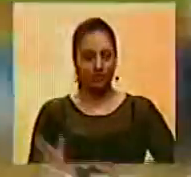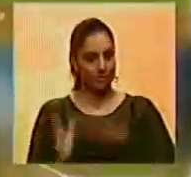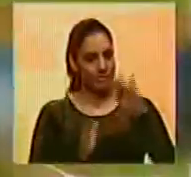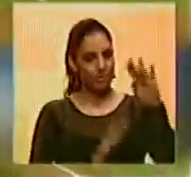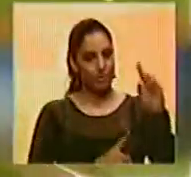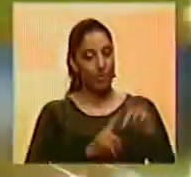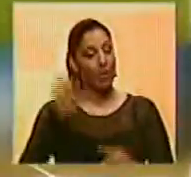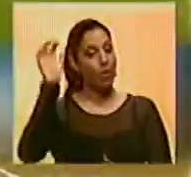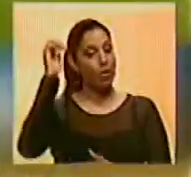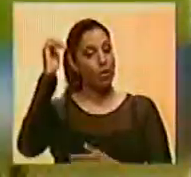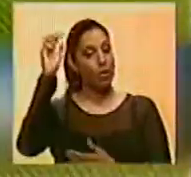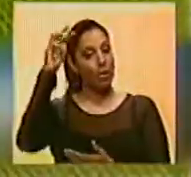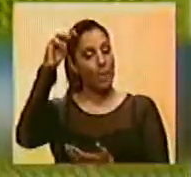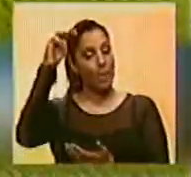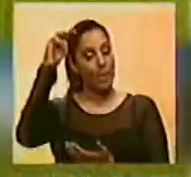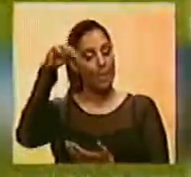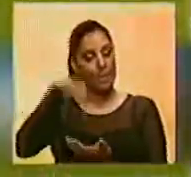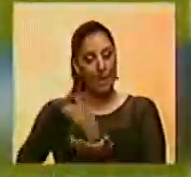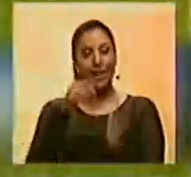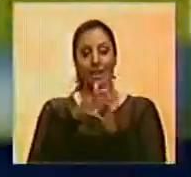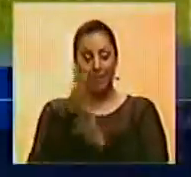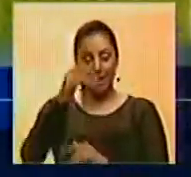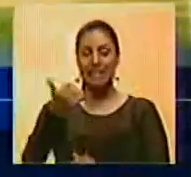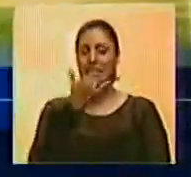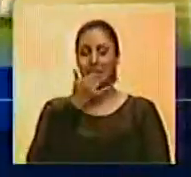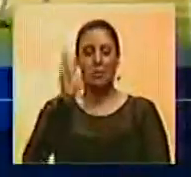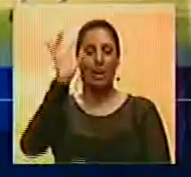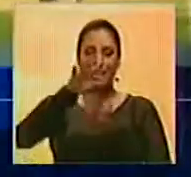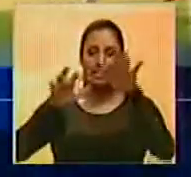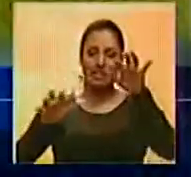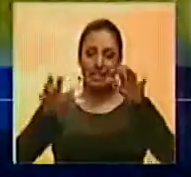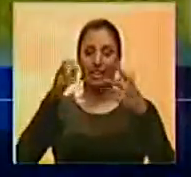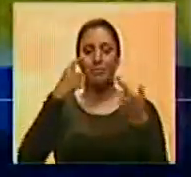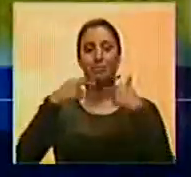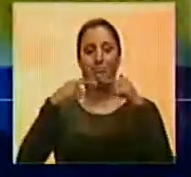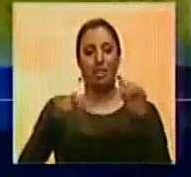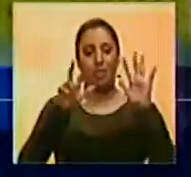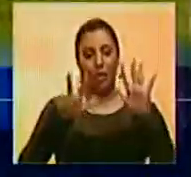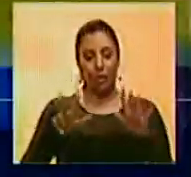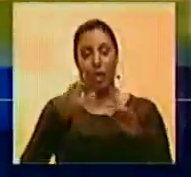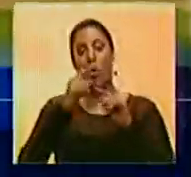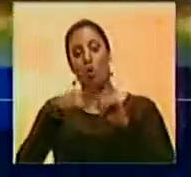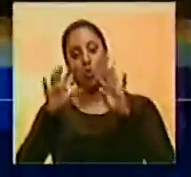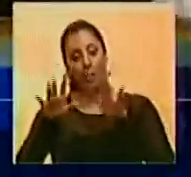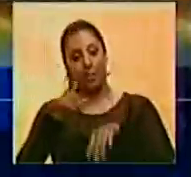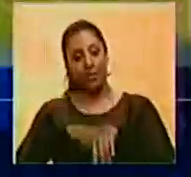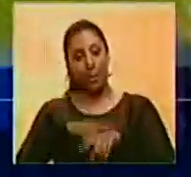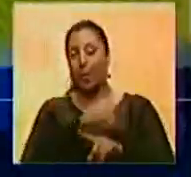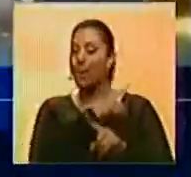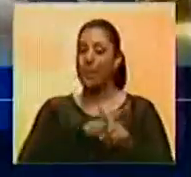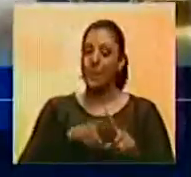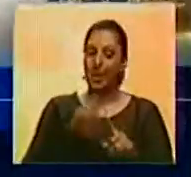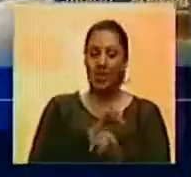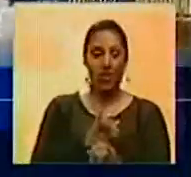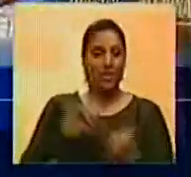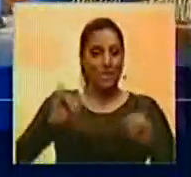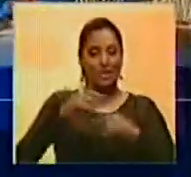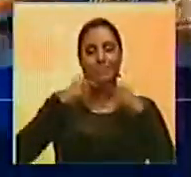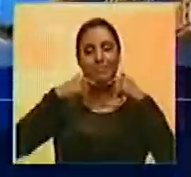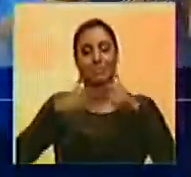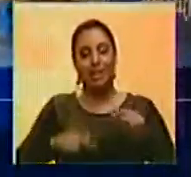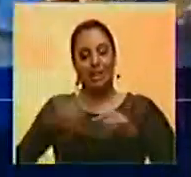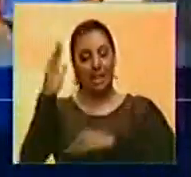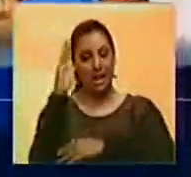En Maracay también tropezó Tigres de Aragua que intentó una remontada en el octavo y noveno inning... ...pero que finalmente cayó ante